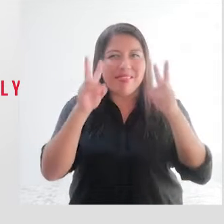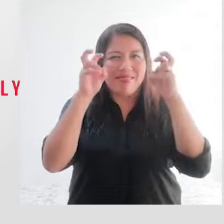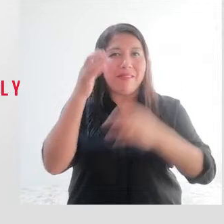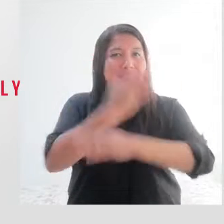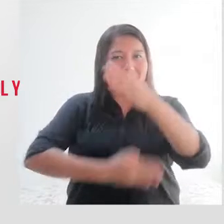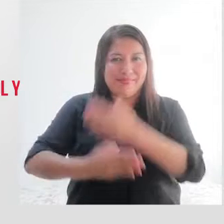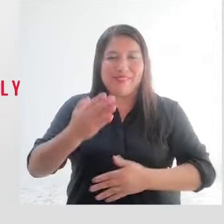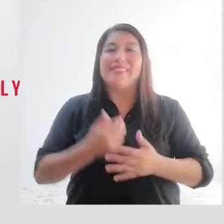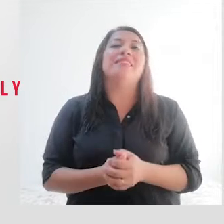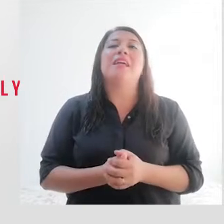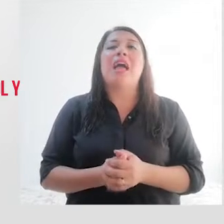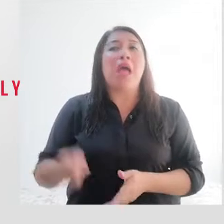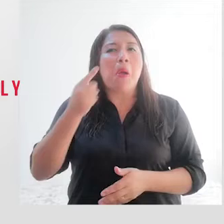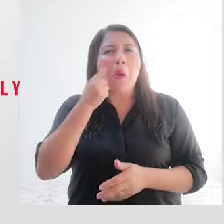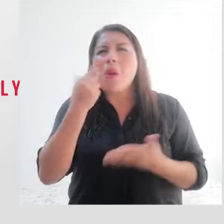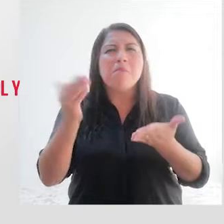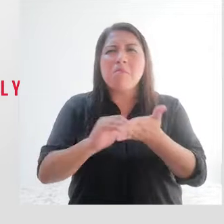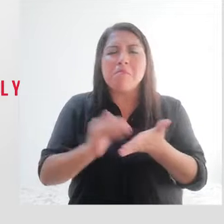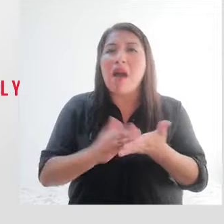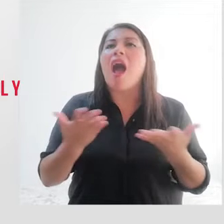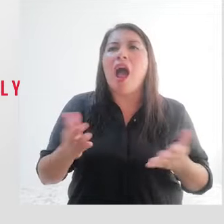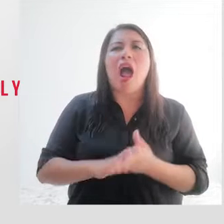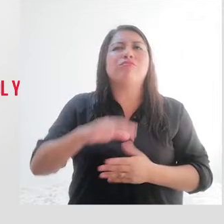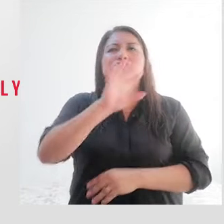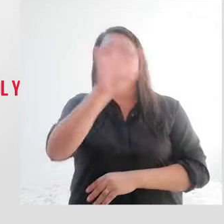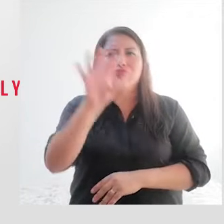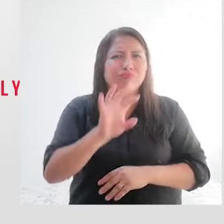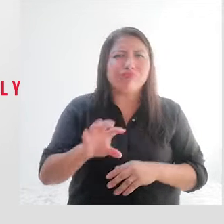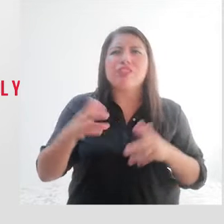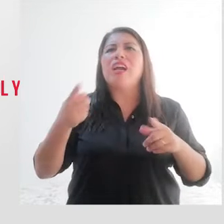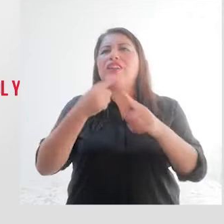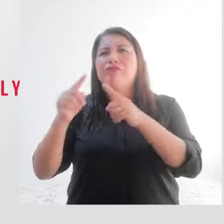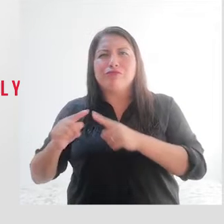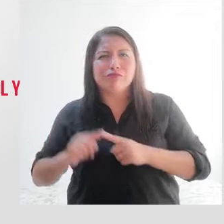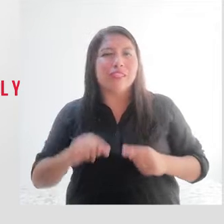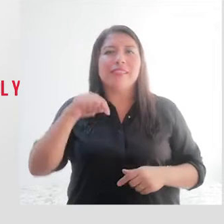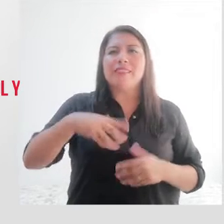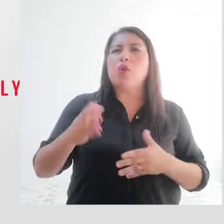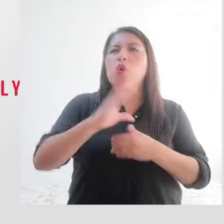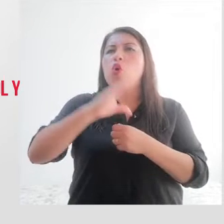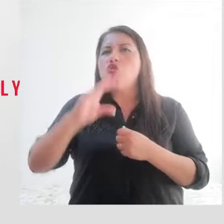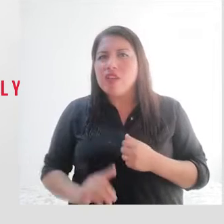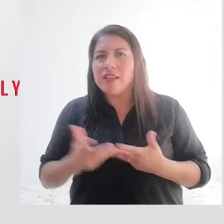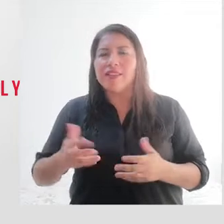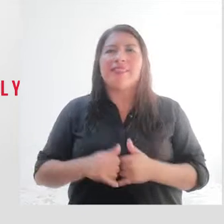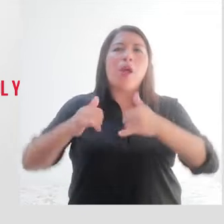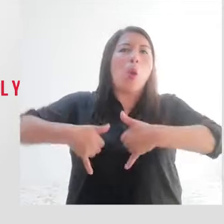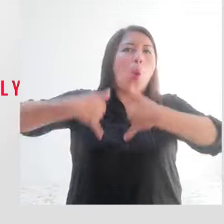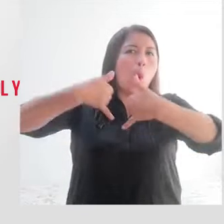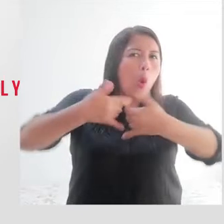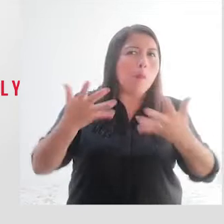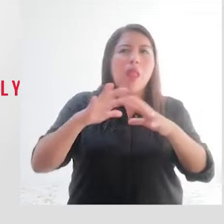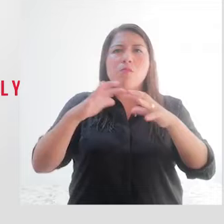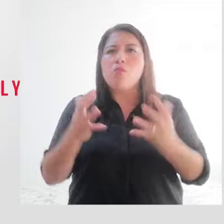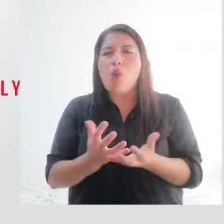de discapacidad. Conoceremos las actividades regionales del Conadis, el avance de la tercera Copa del